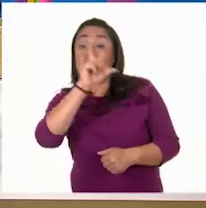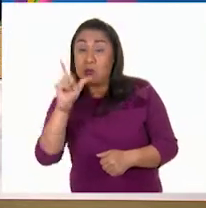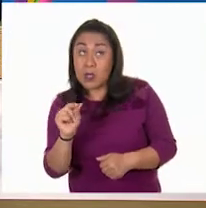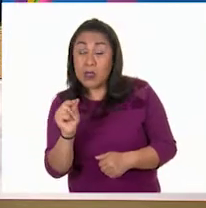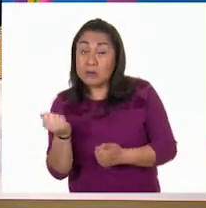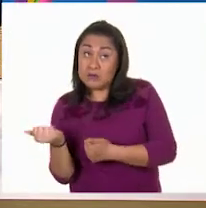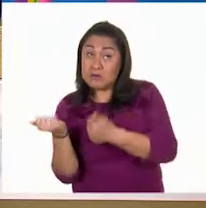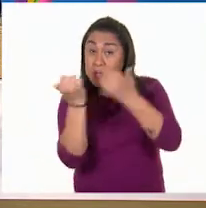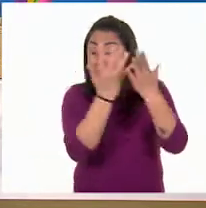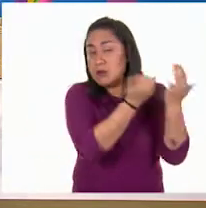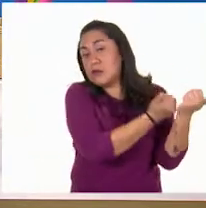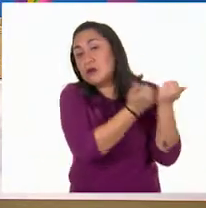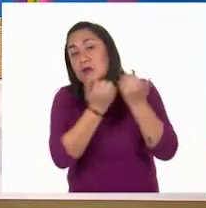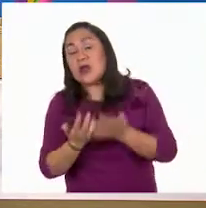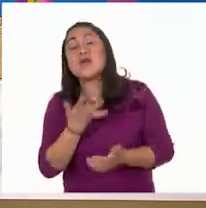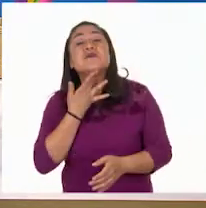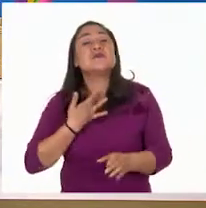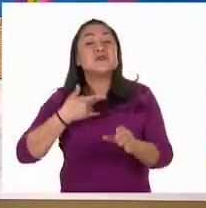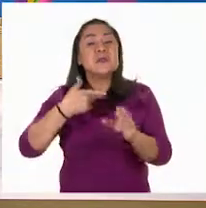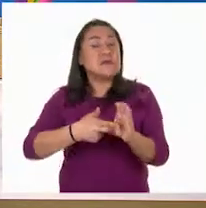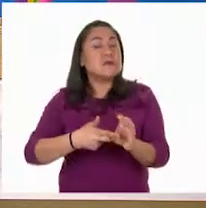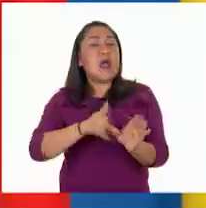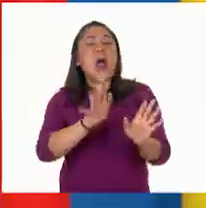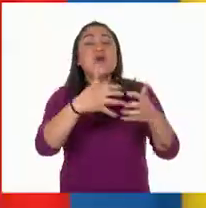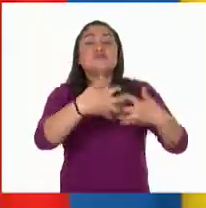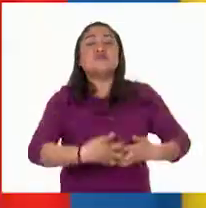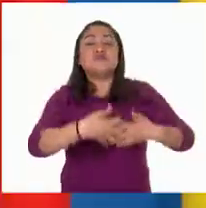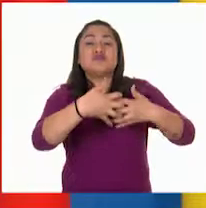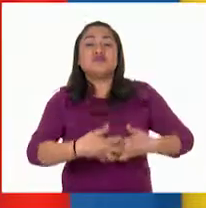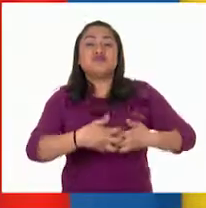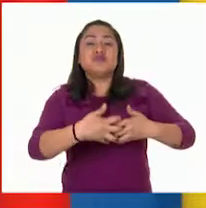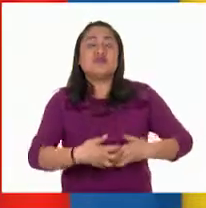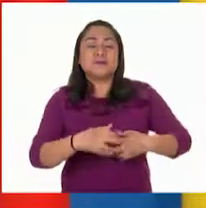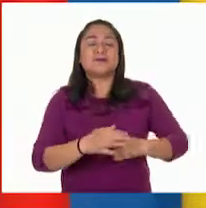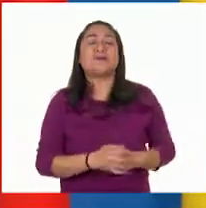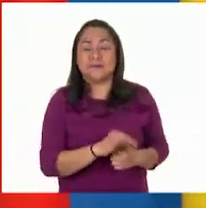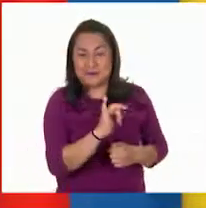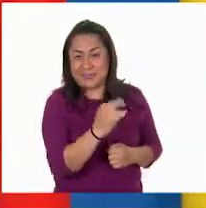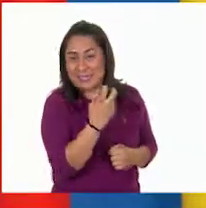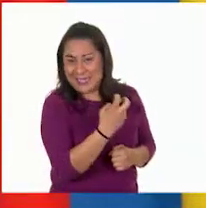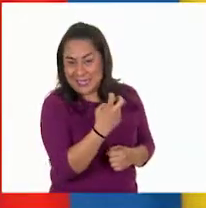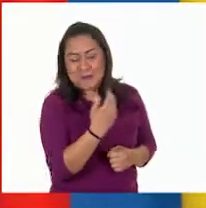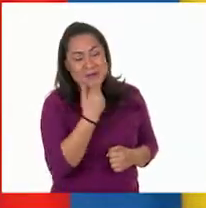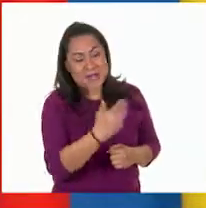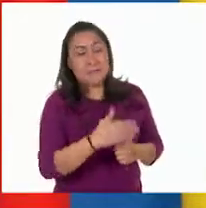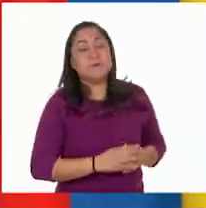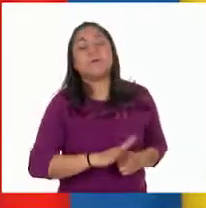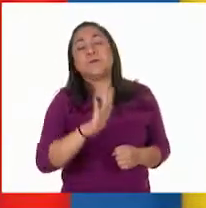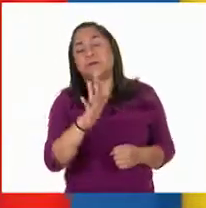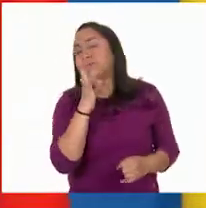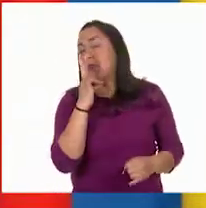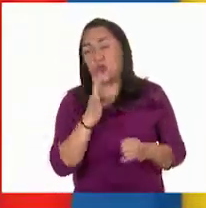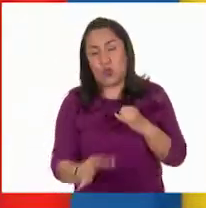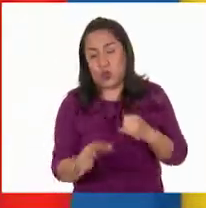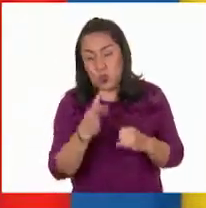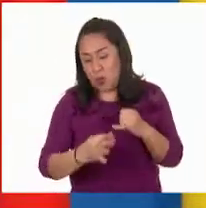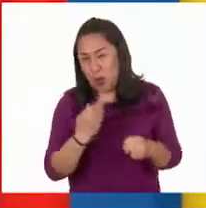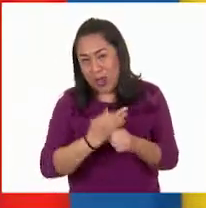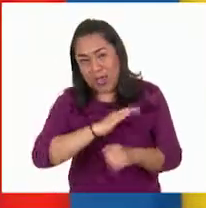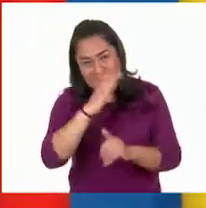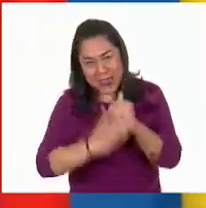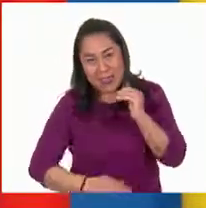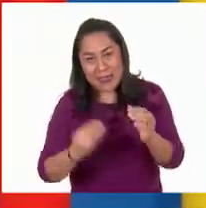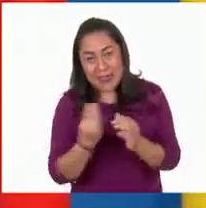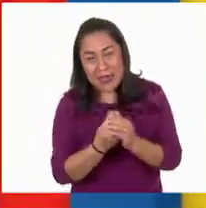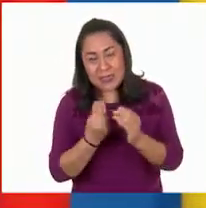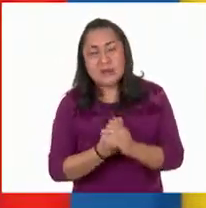gasolina, un producto industrializado. Perfecto, excelente, Larisa. Por último, para cerrar esta clase,